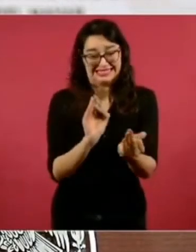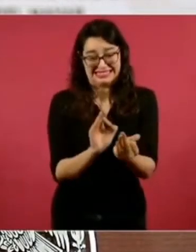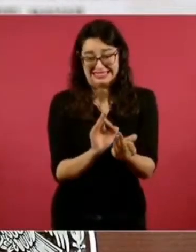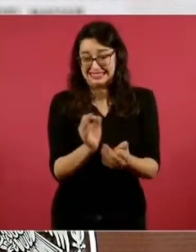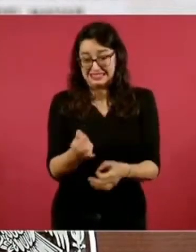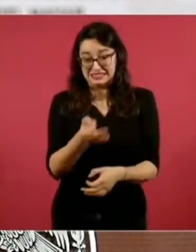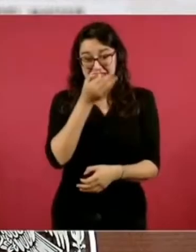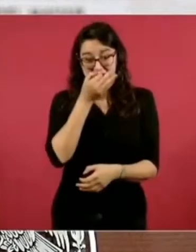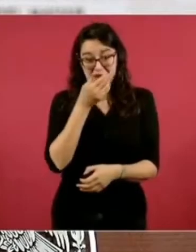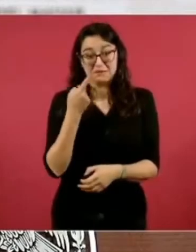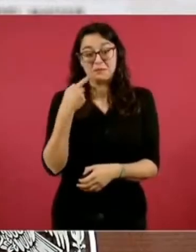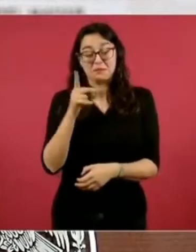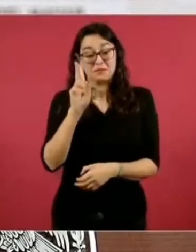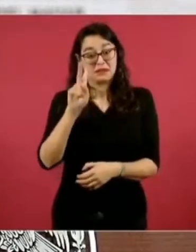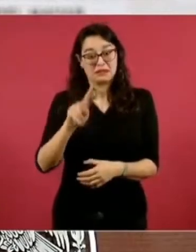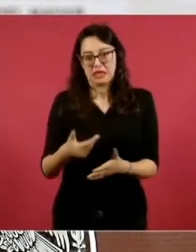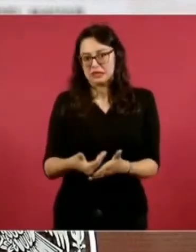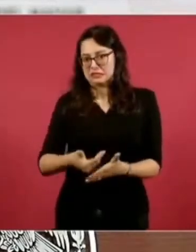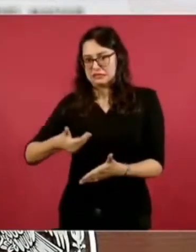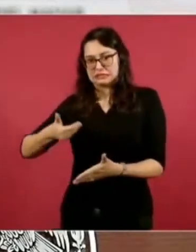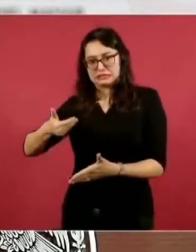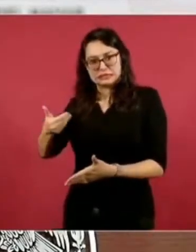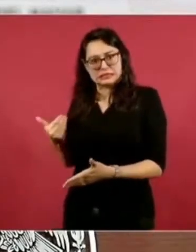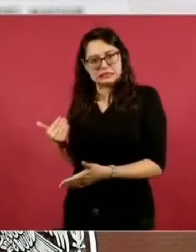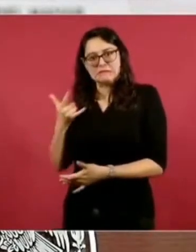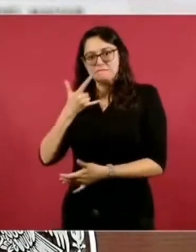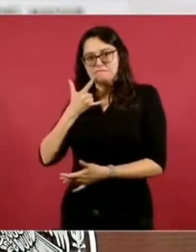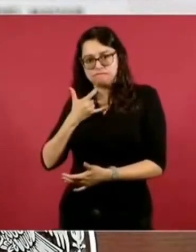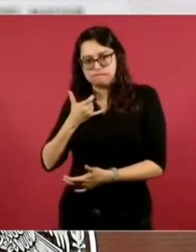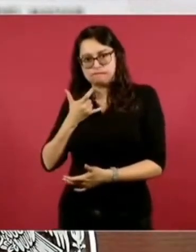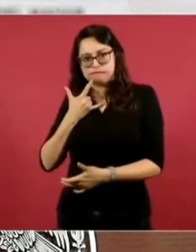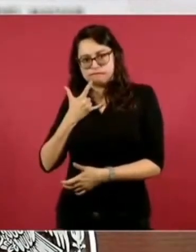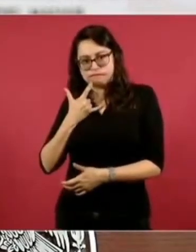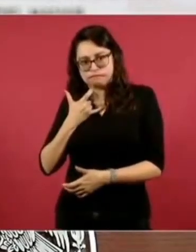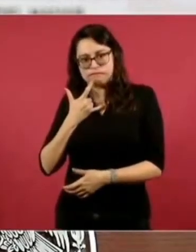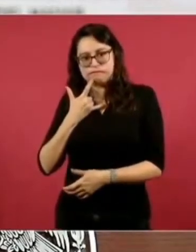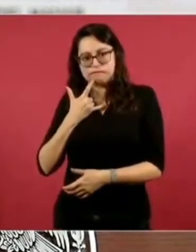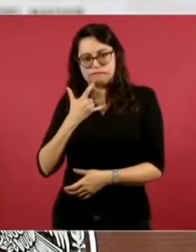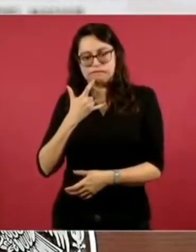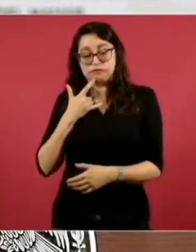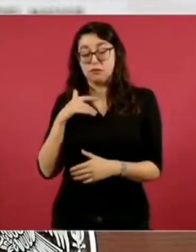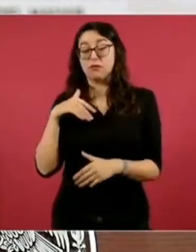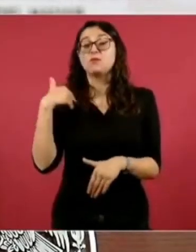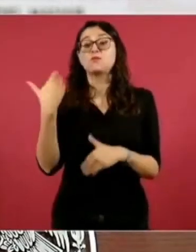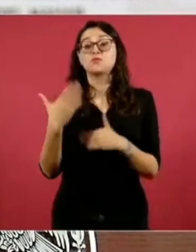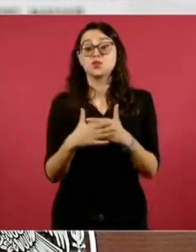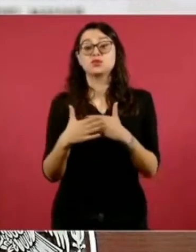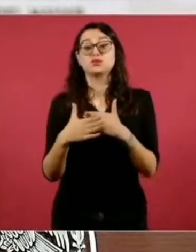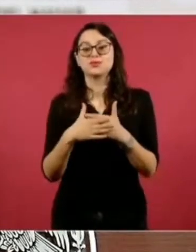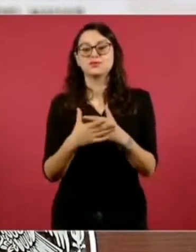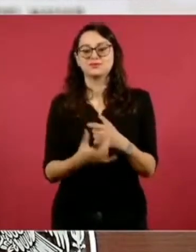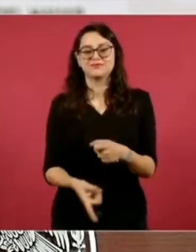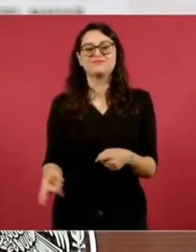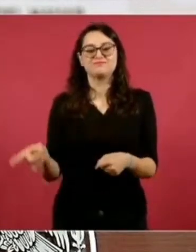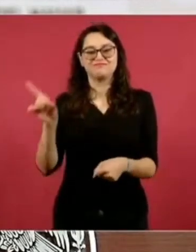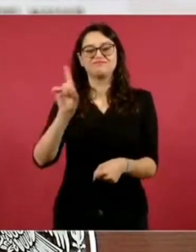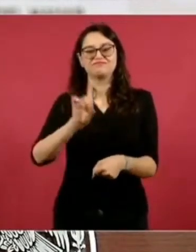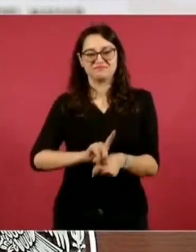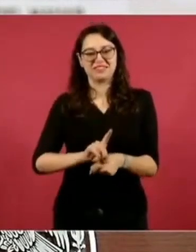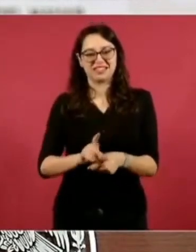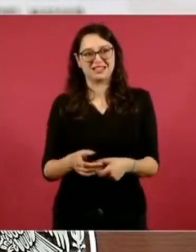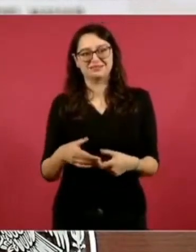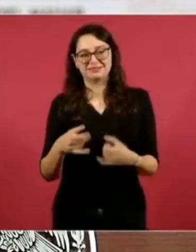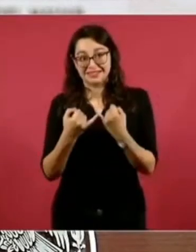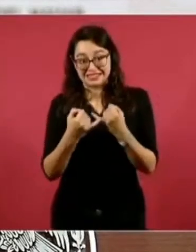Se convertirá en un buen día para la salud de los mexicanos y en especial para aquellos sin seguridad